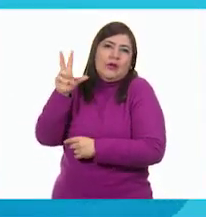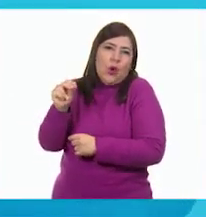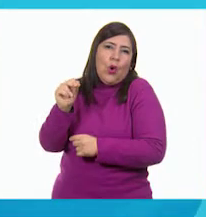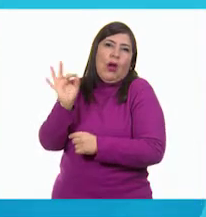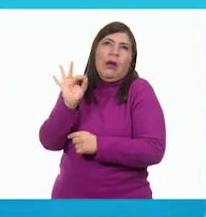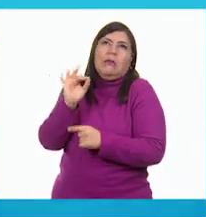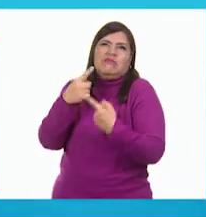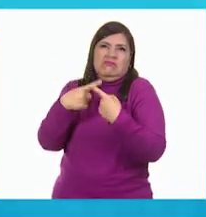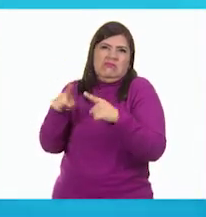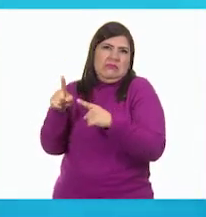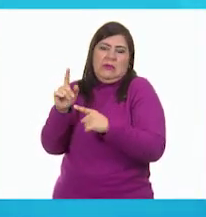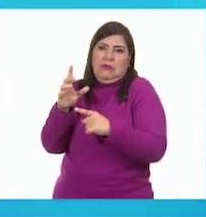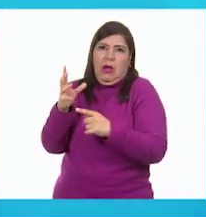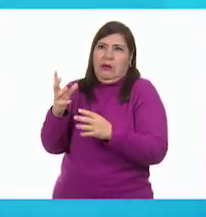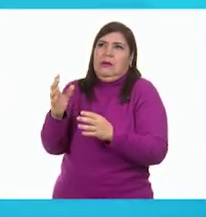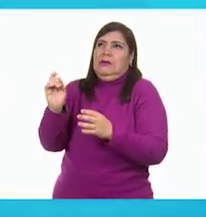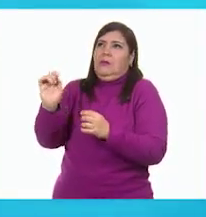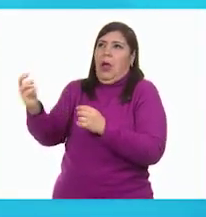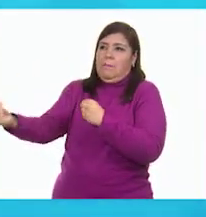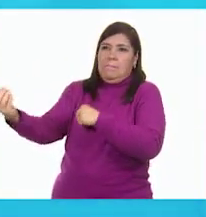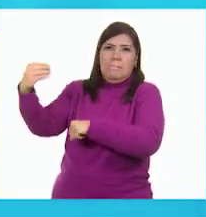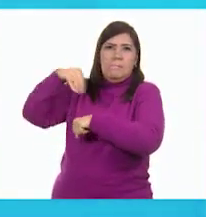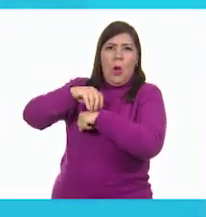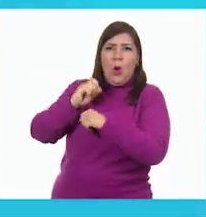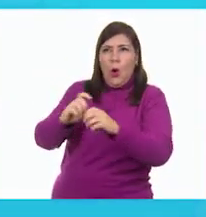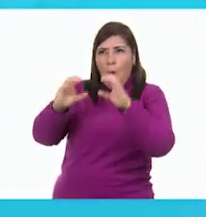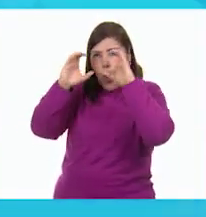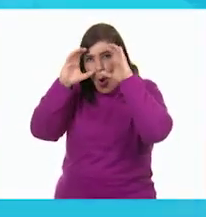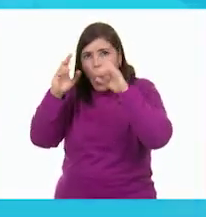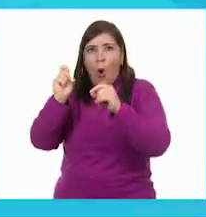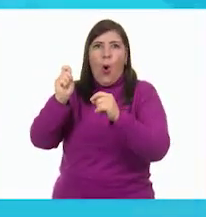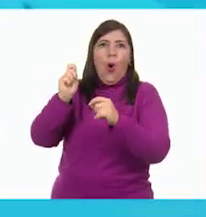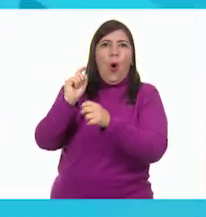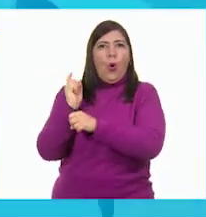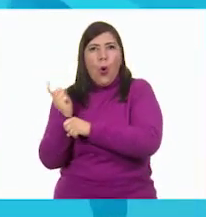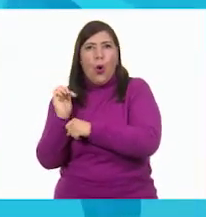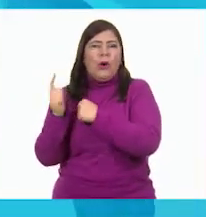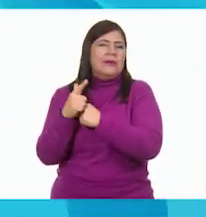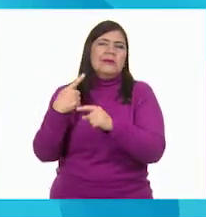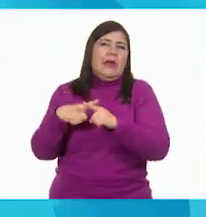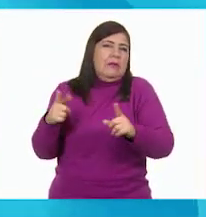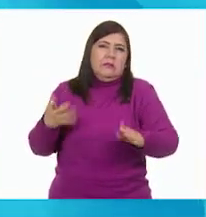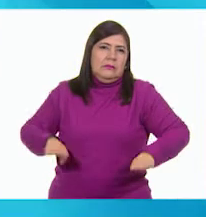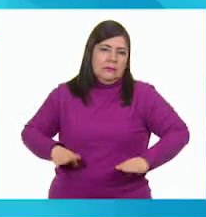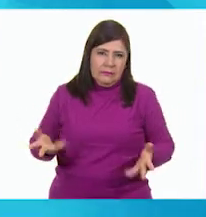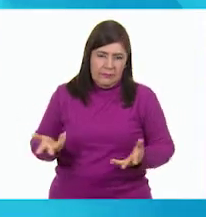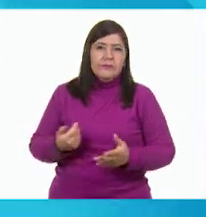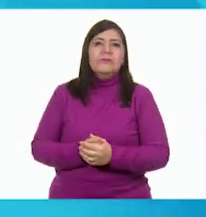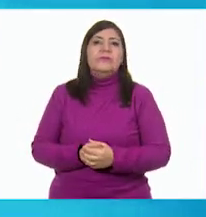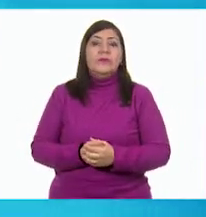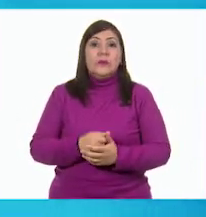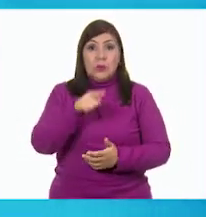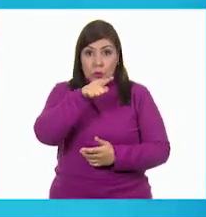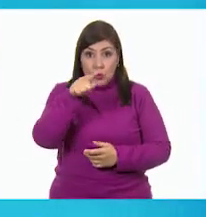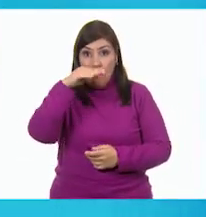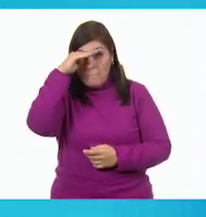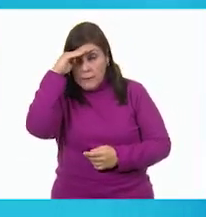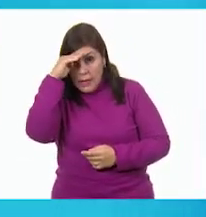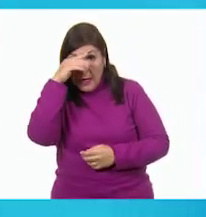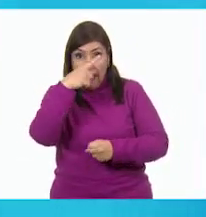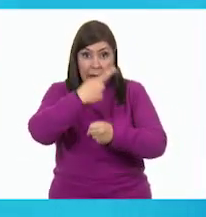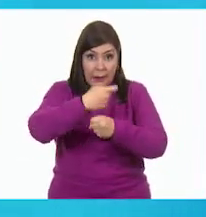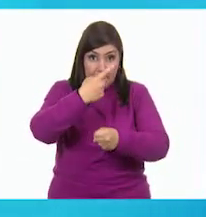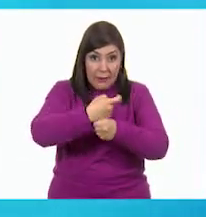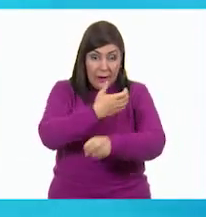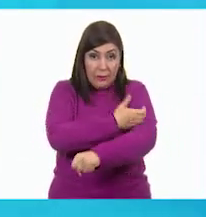Ya no sería conejo, ¿Quién sabe qué sería? La pregunta que sigue. ¿Creen que el libro les guste a sus compañeros de primero y por